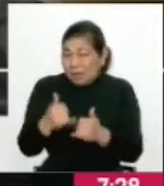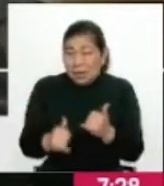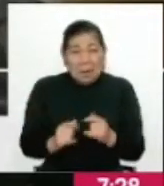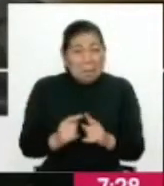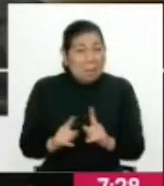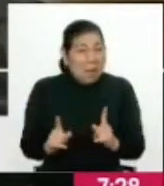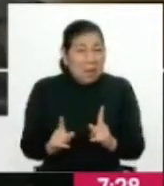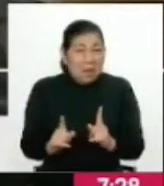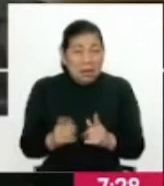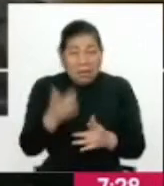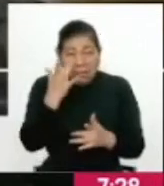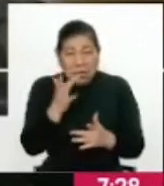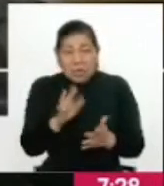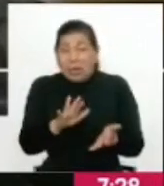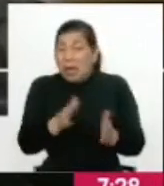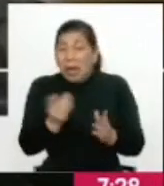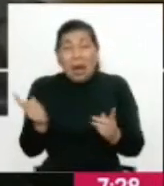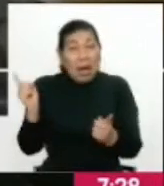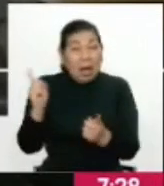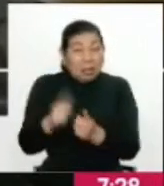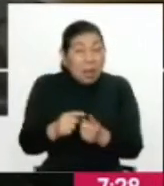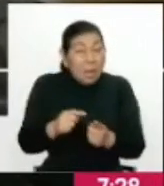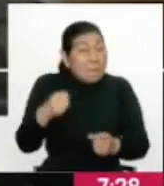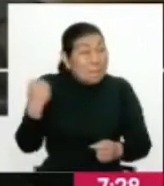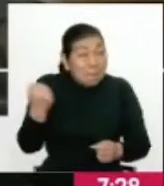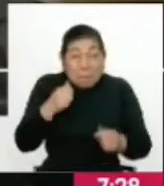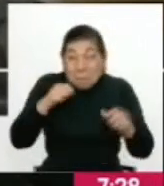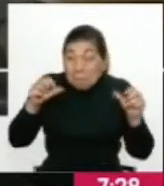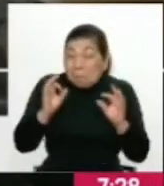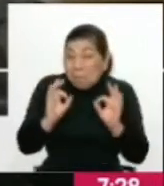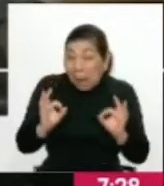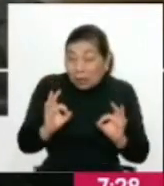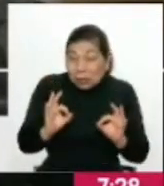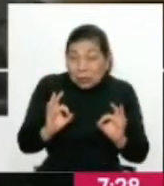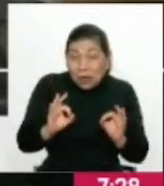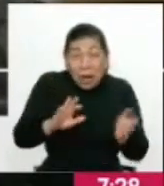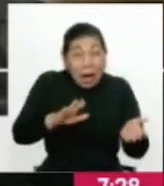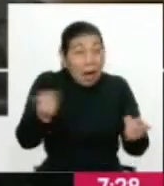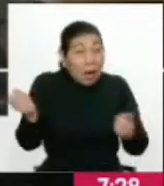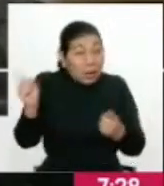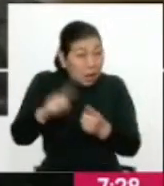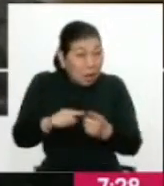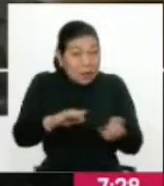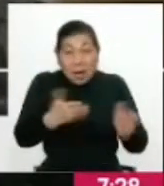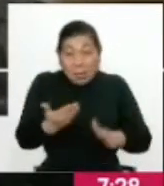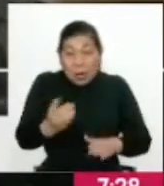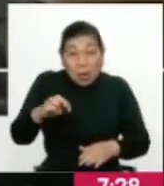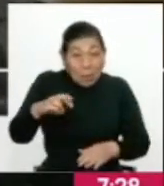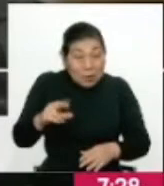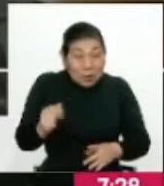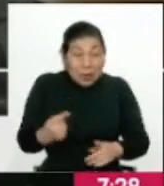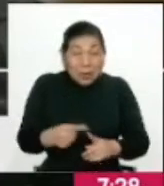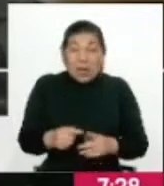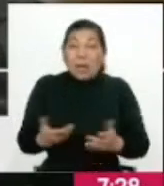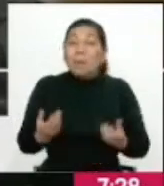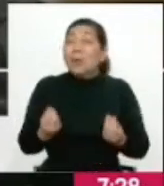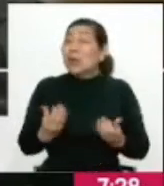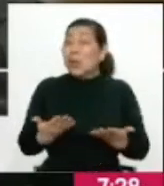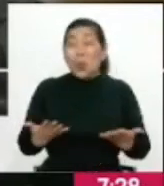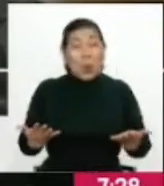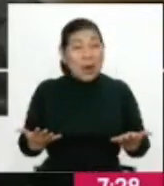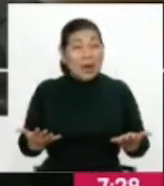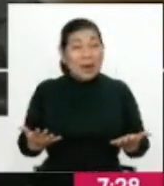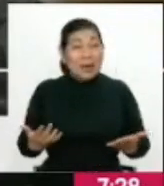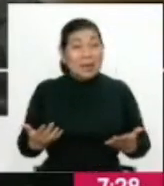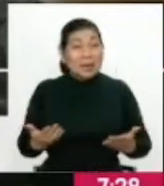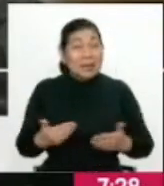no iba a llevar la enfermedad a la muerte y de pronto ya lograr lo que creo que se está buscando. Porque si no hay una